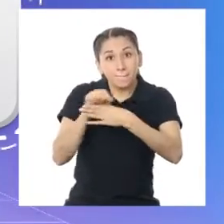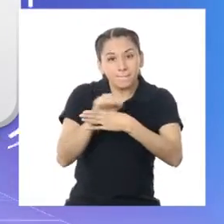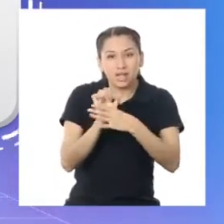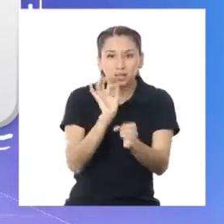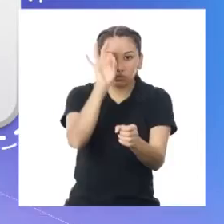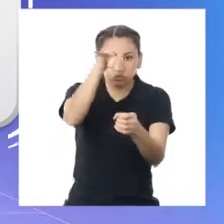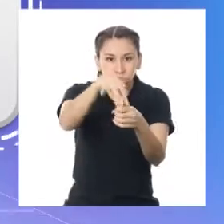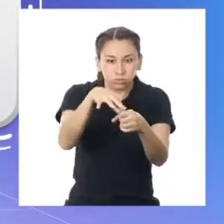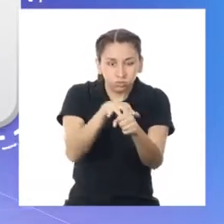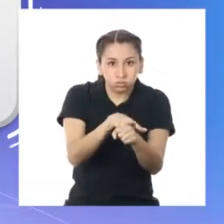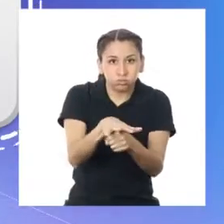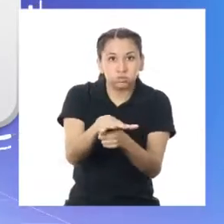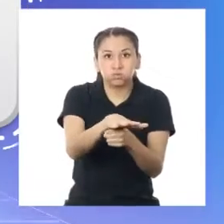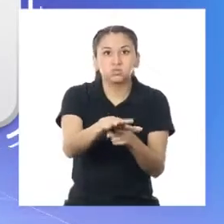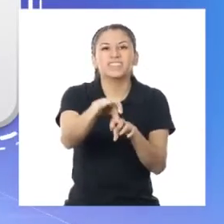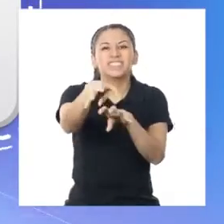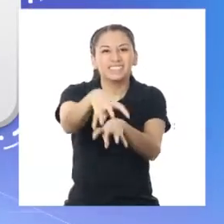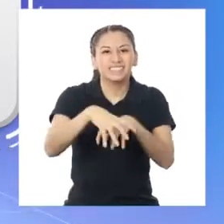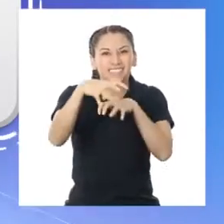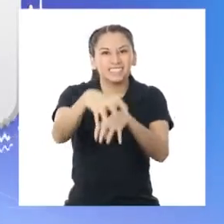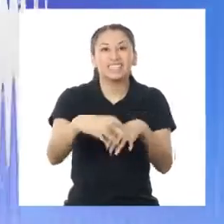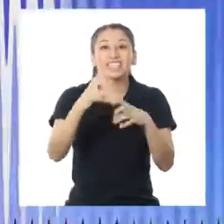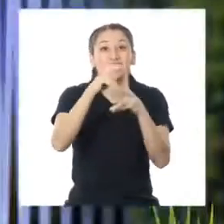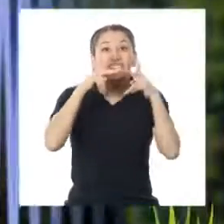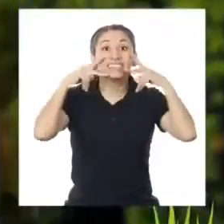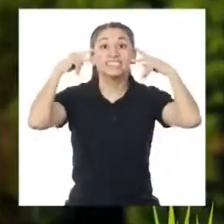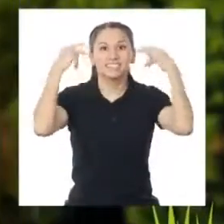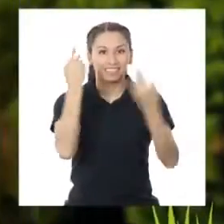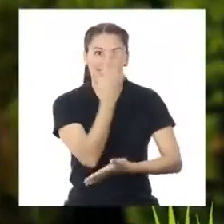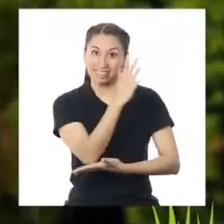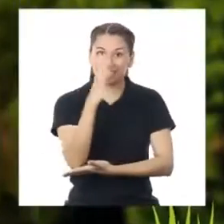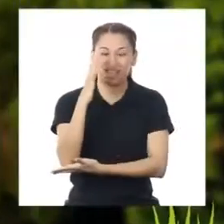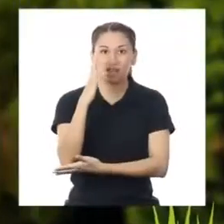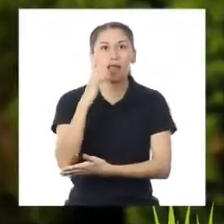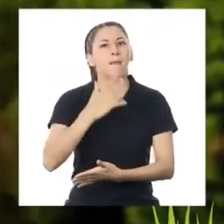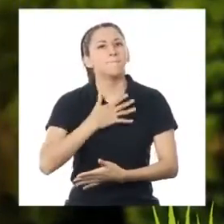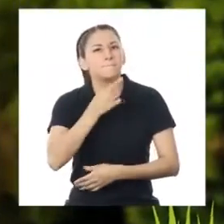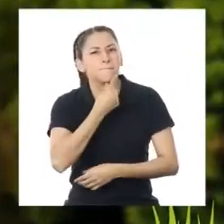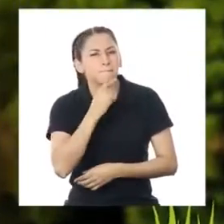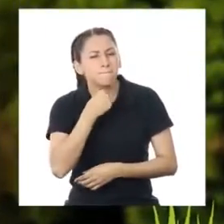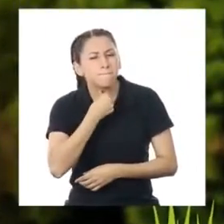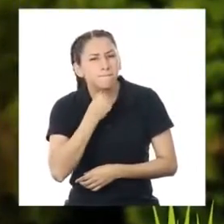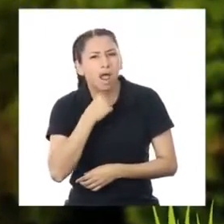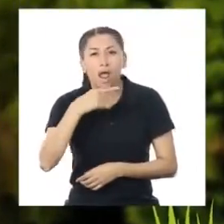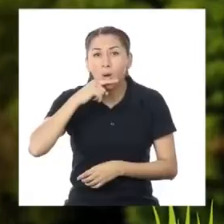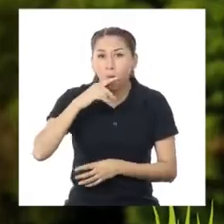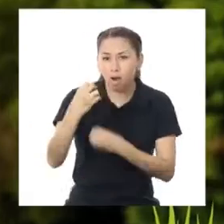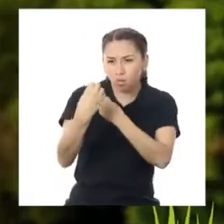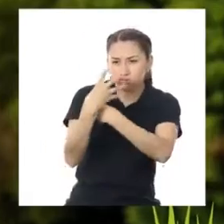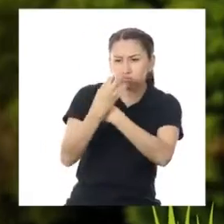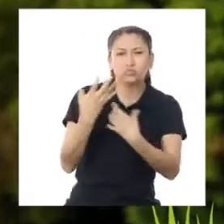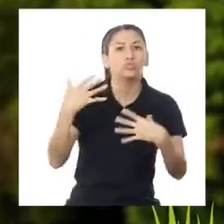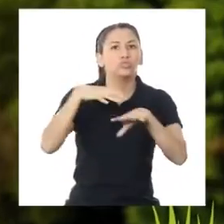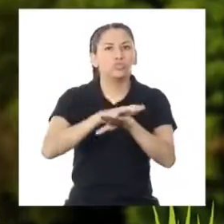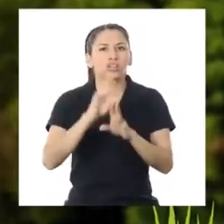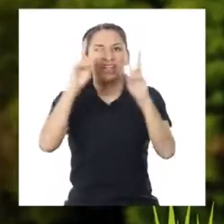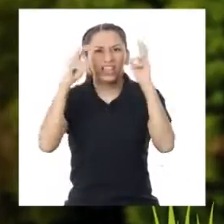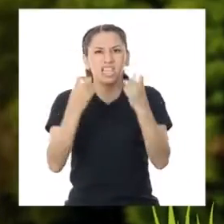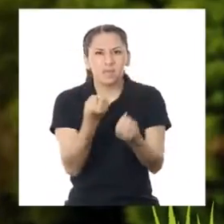de cultivo en la selva. Mi abuelita me ha hablado de la quema agrícola, pero